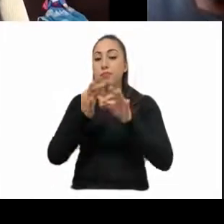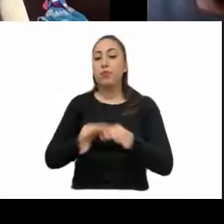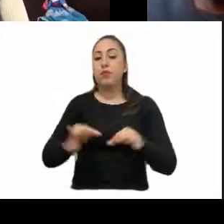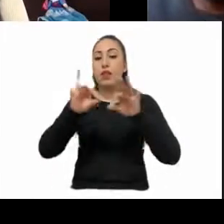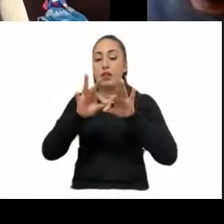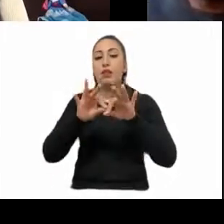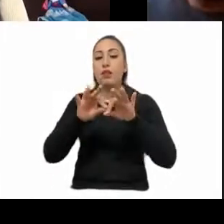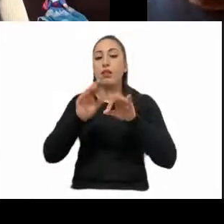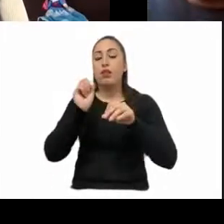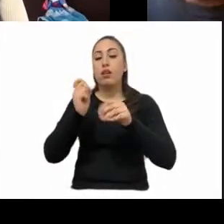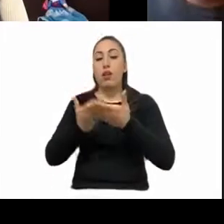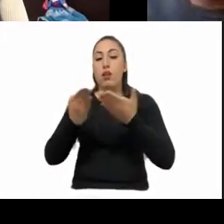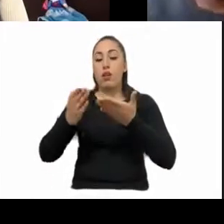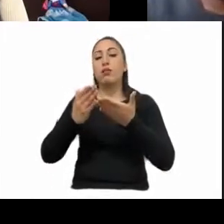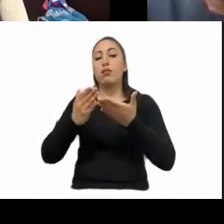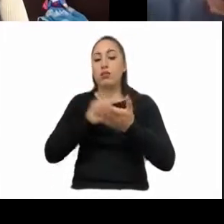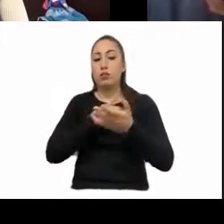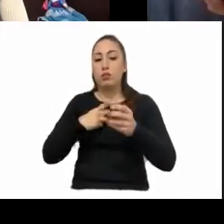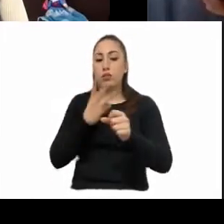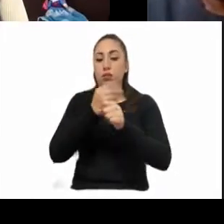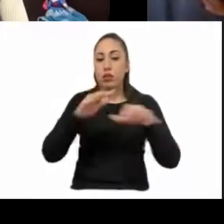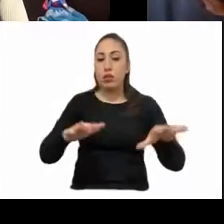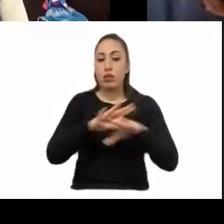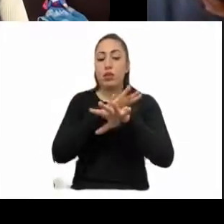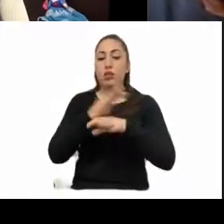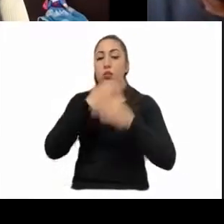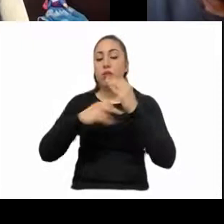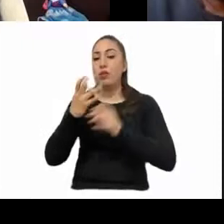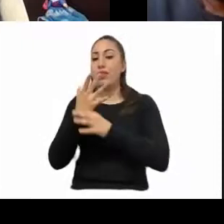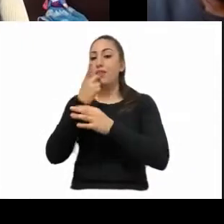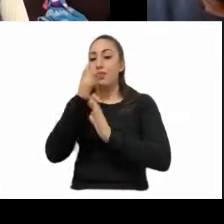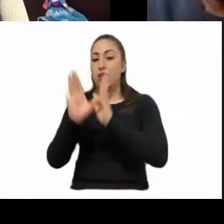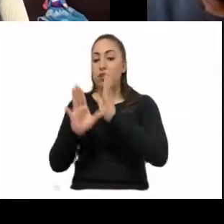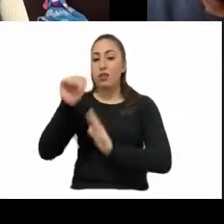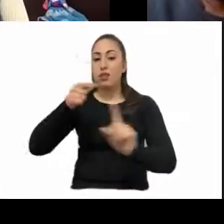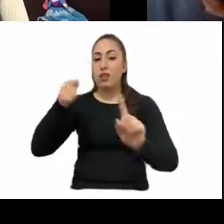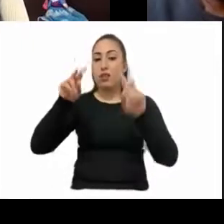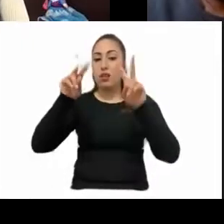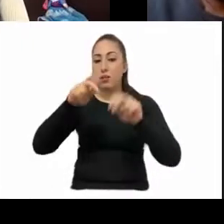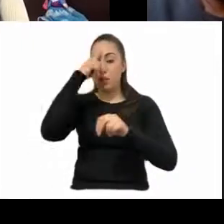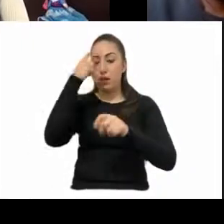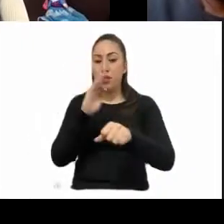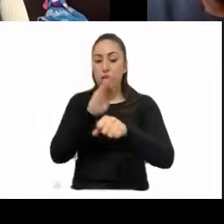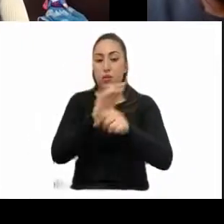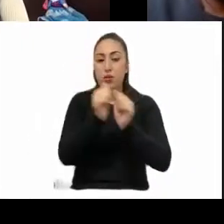a la legislación los preceptos de la Constitución de la Ciudad de México en materia de vulnerabilidad,